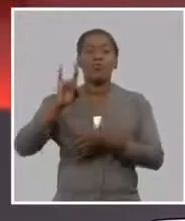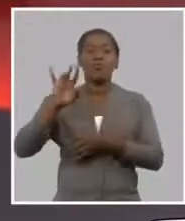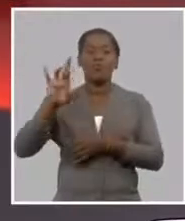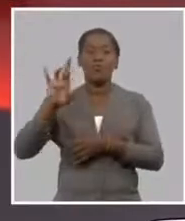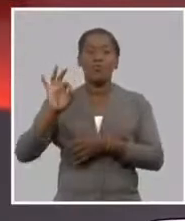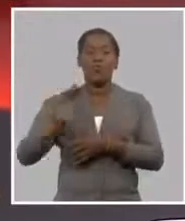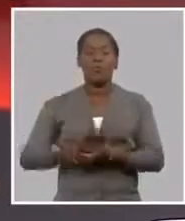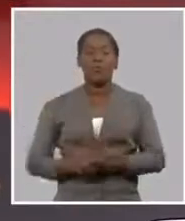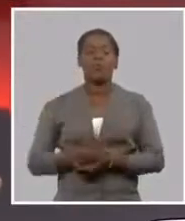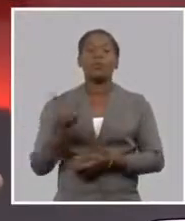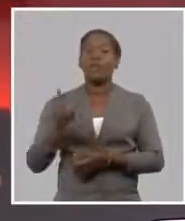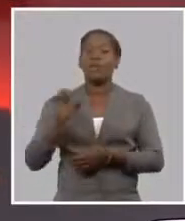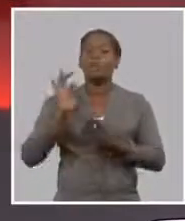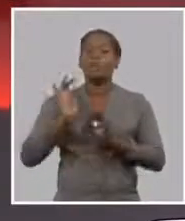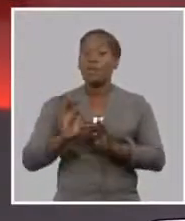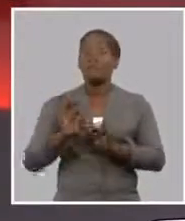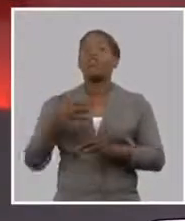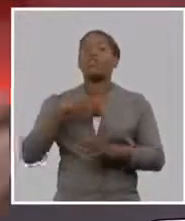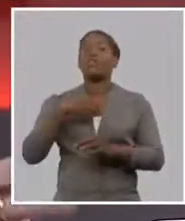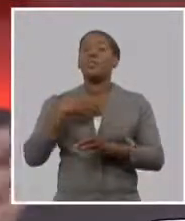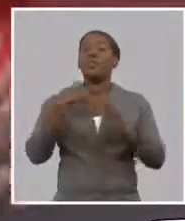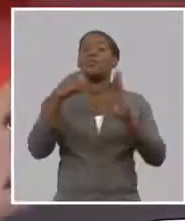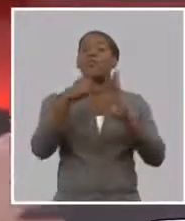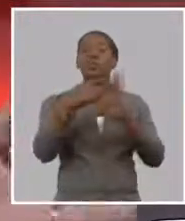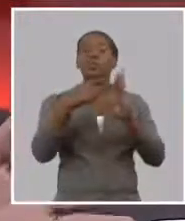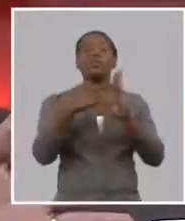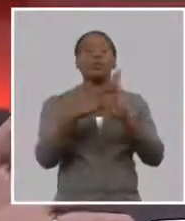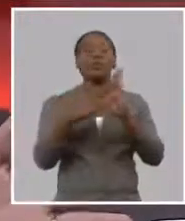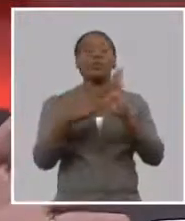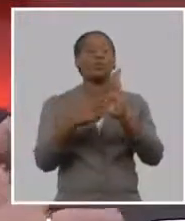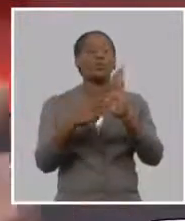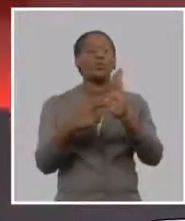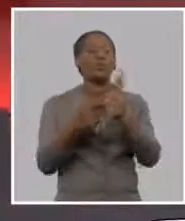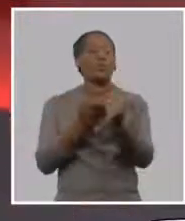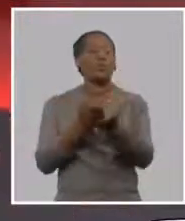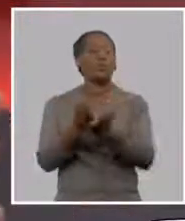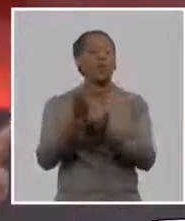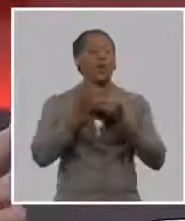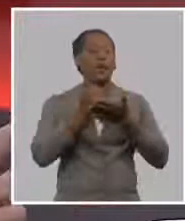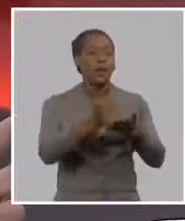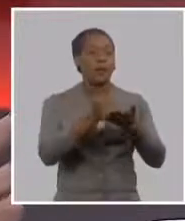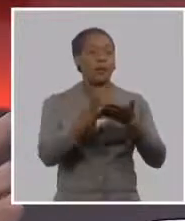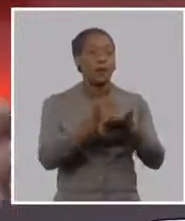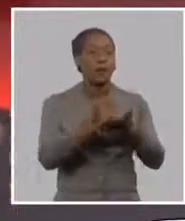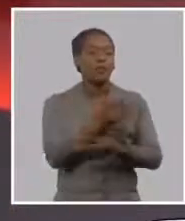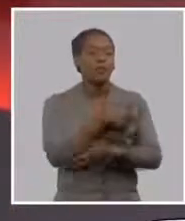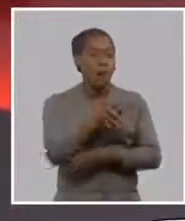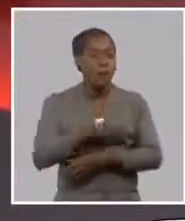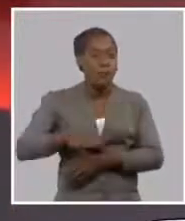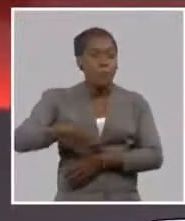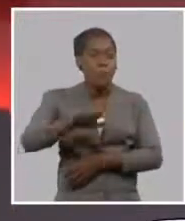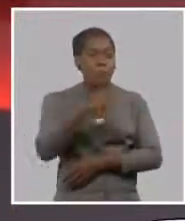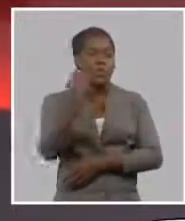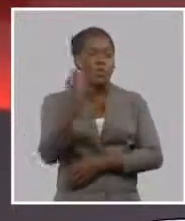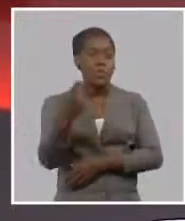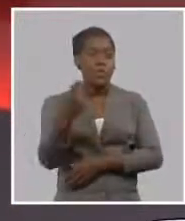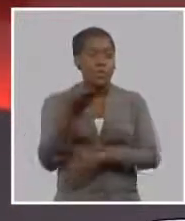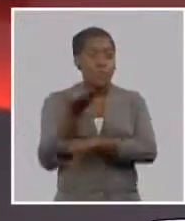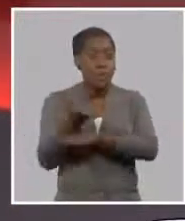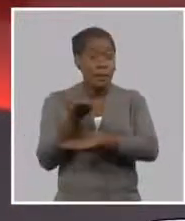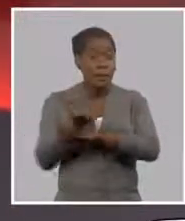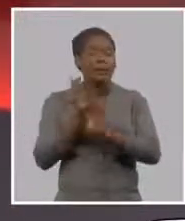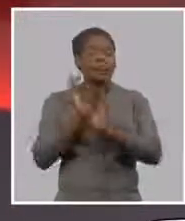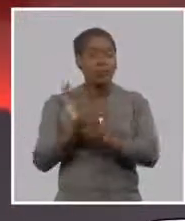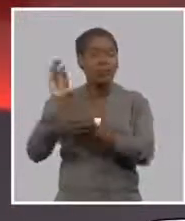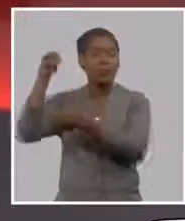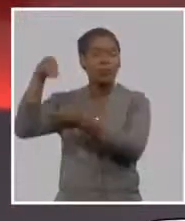del seguro? bueno falta de paquete tecnológico sea total sea parcial y soluciones el país está buscando también para la producción nacional de